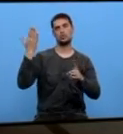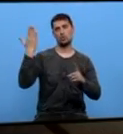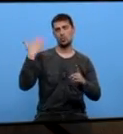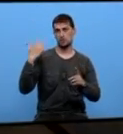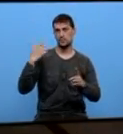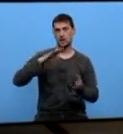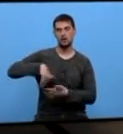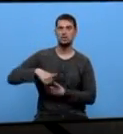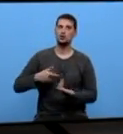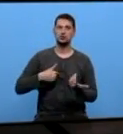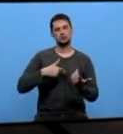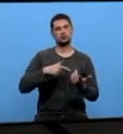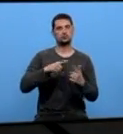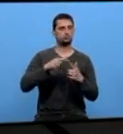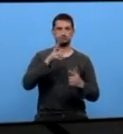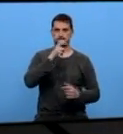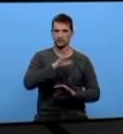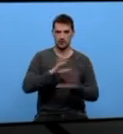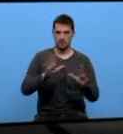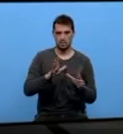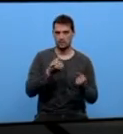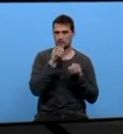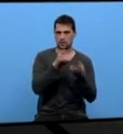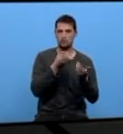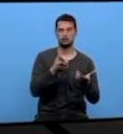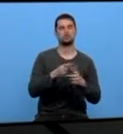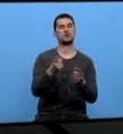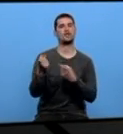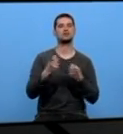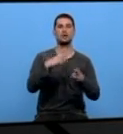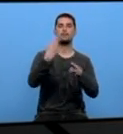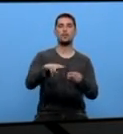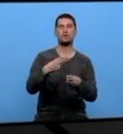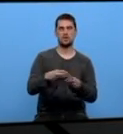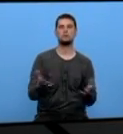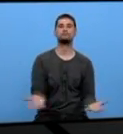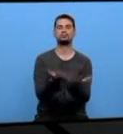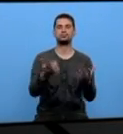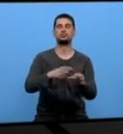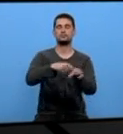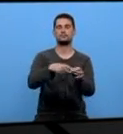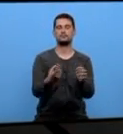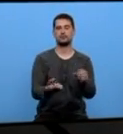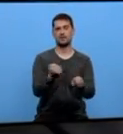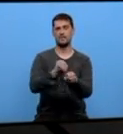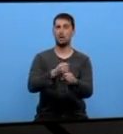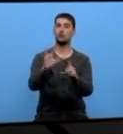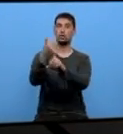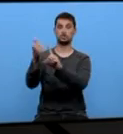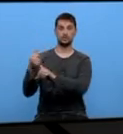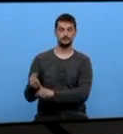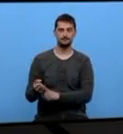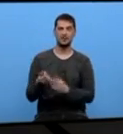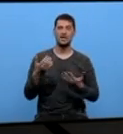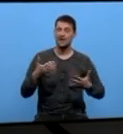activa. Unha dramática cifra que máis ca nunca precisa de políticas activas que xeren emprego. O conscientes desta situación, e